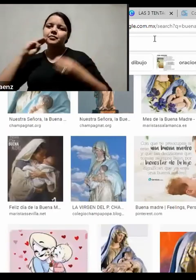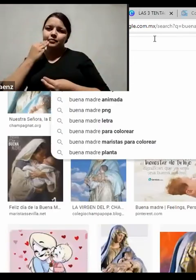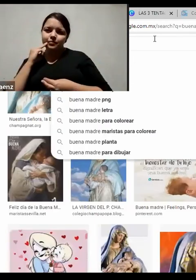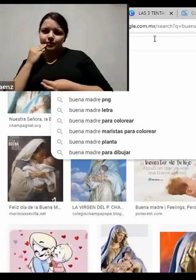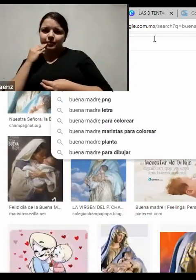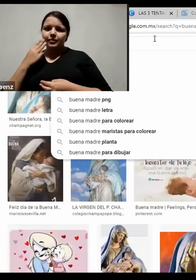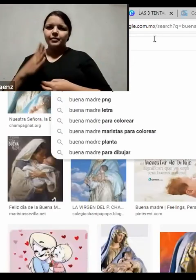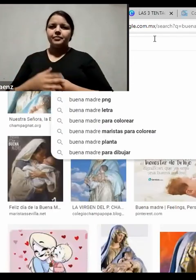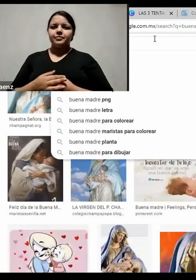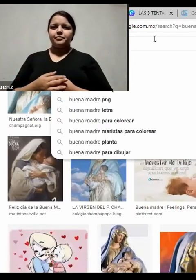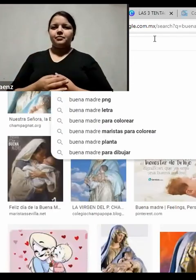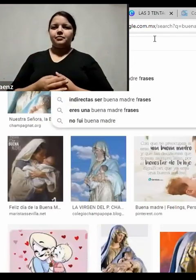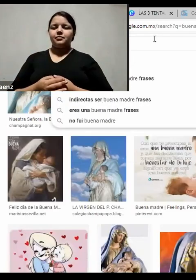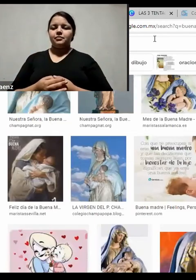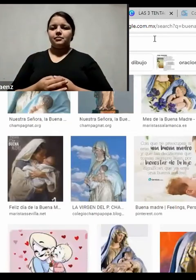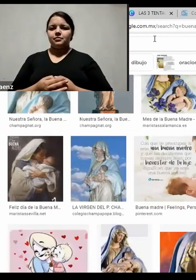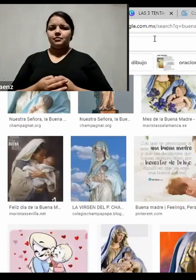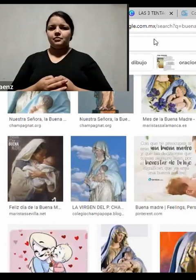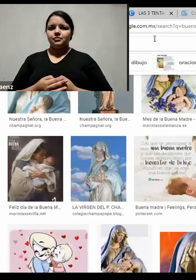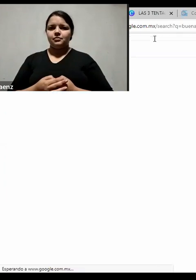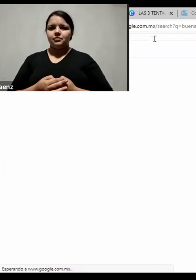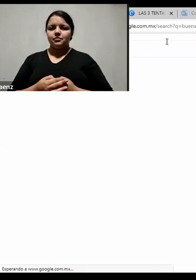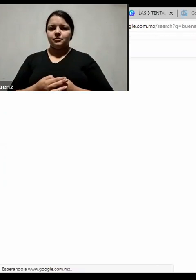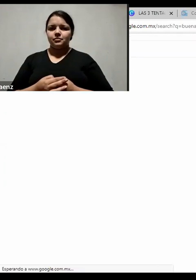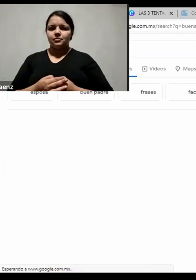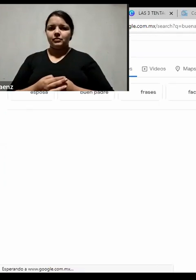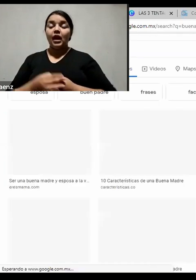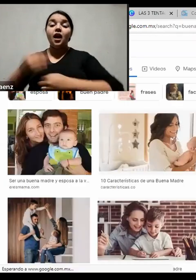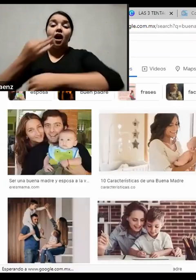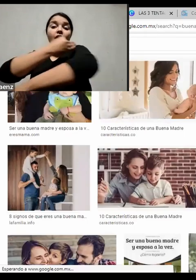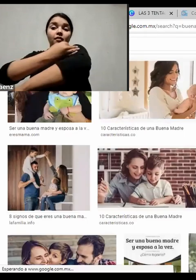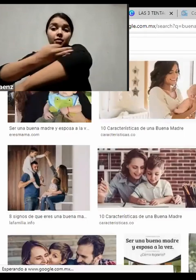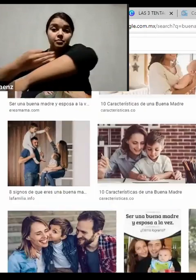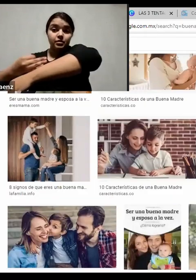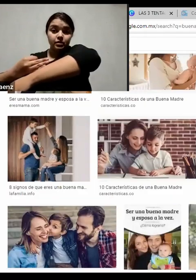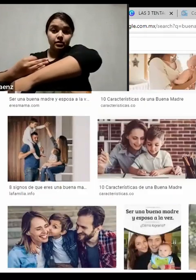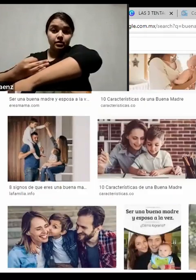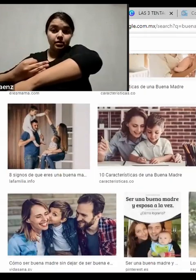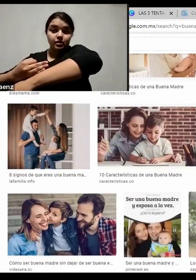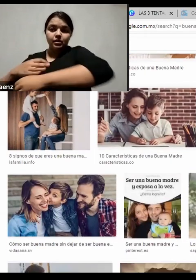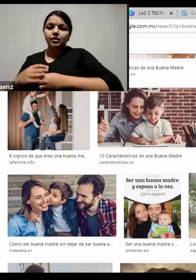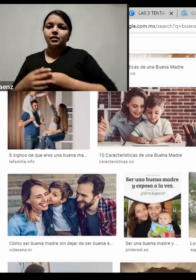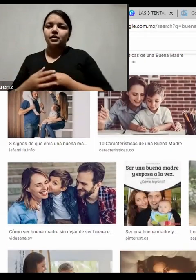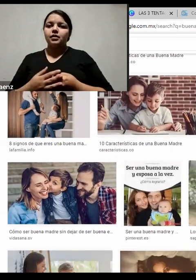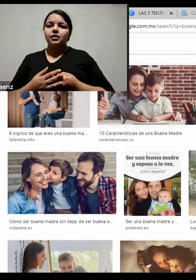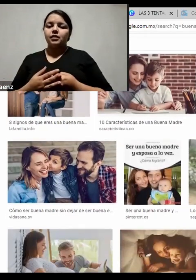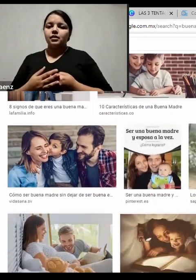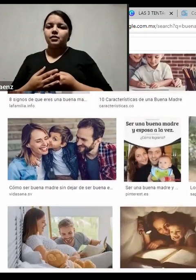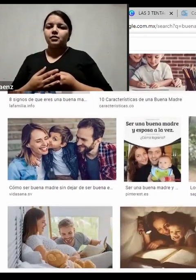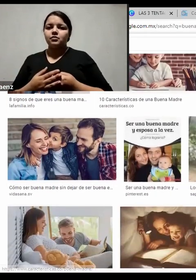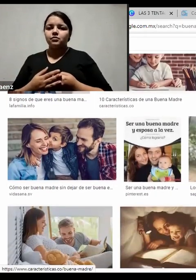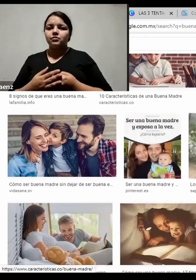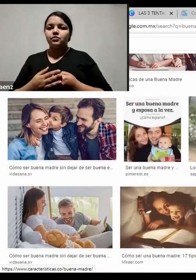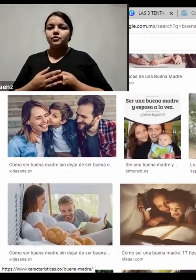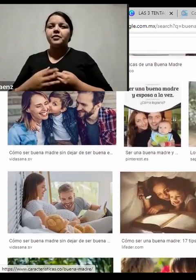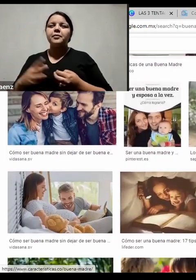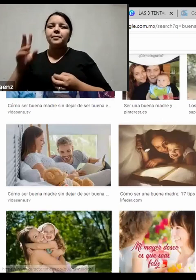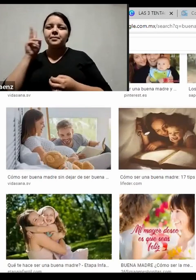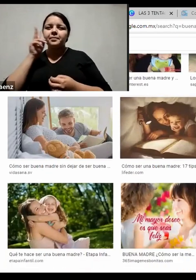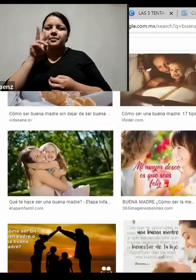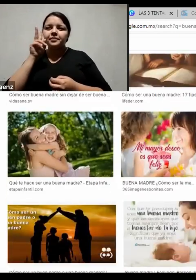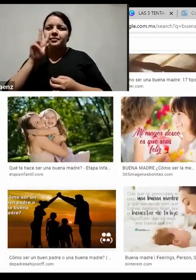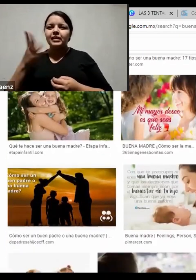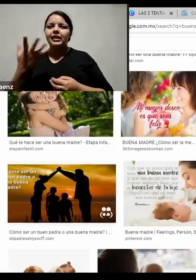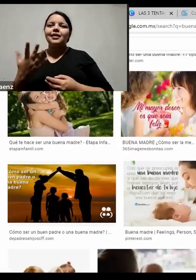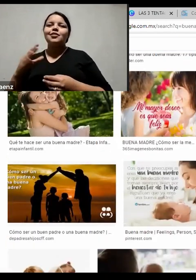Buena madre, familia. Vamos ponerle el contexto de familia. Nos lo están poniendo, nos lo ponen incluso en la